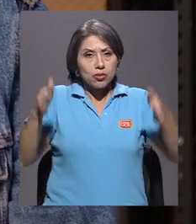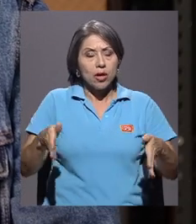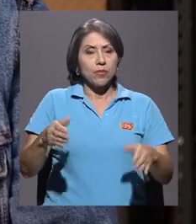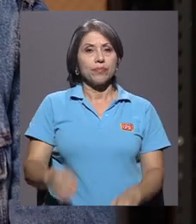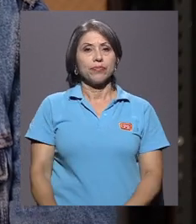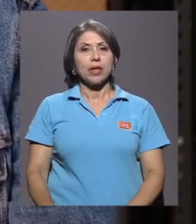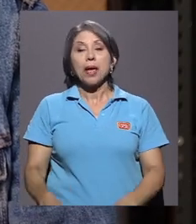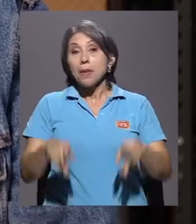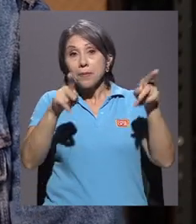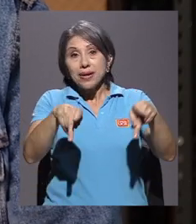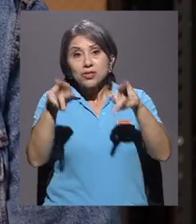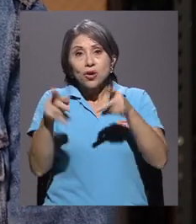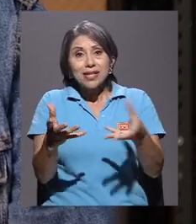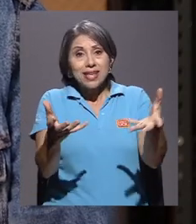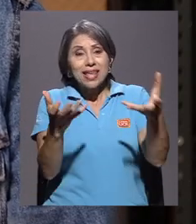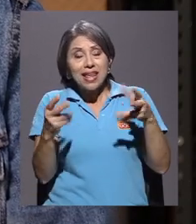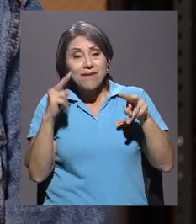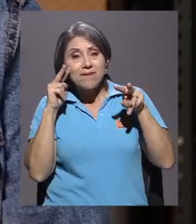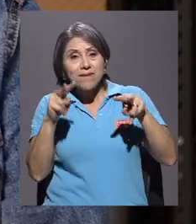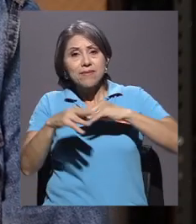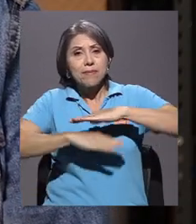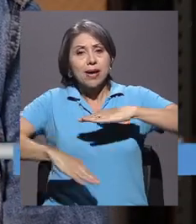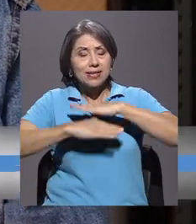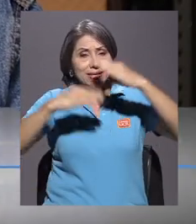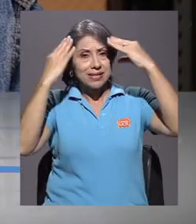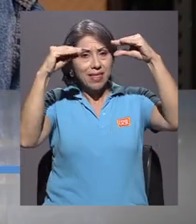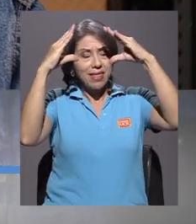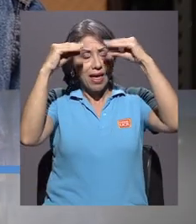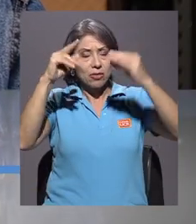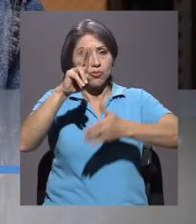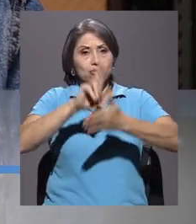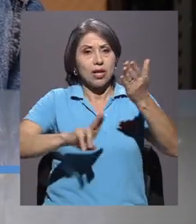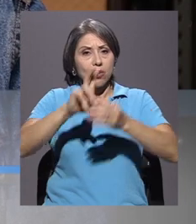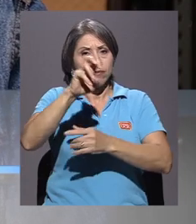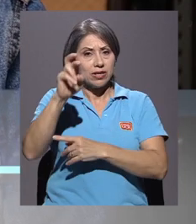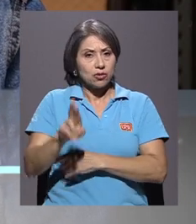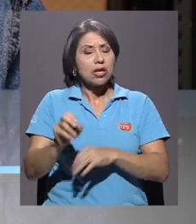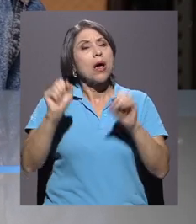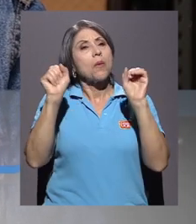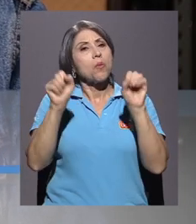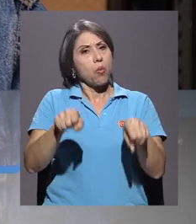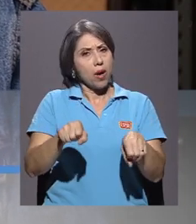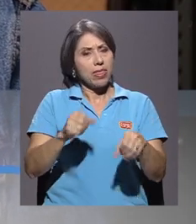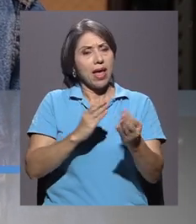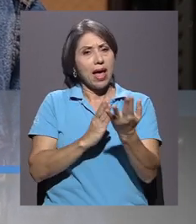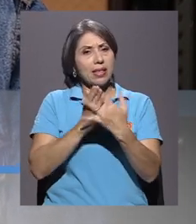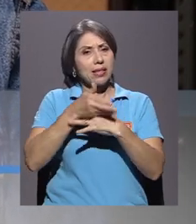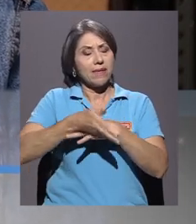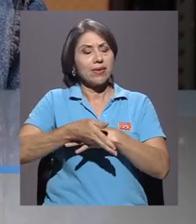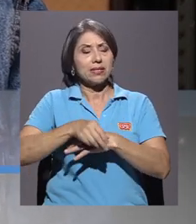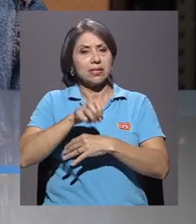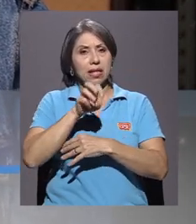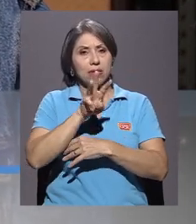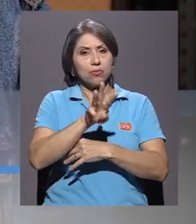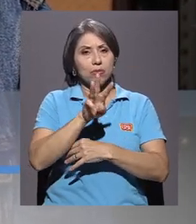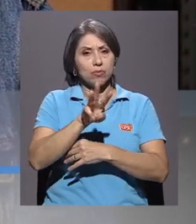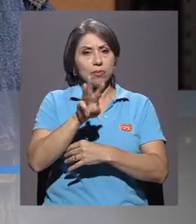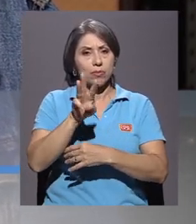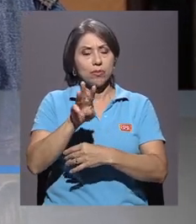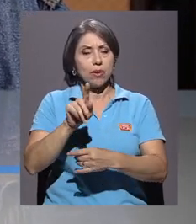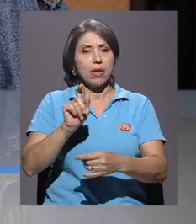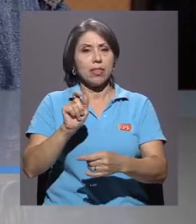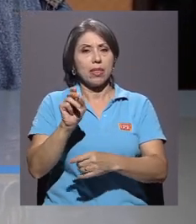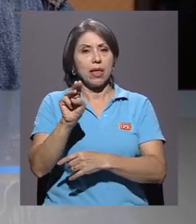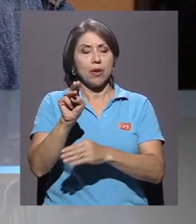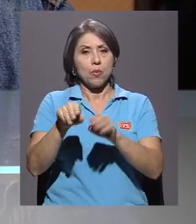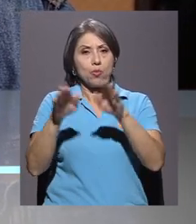datos o las bases de datos de estas colecciones de la Universidad de Costa Rica puede entrar al sitio web del museo o al sitio web